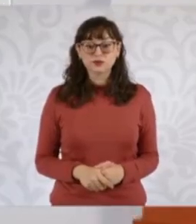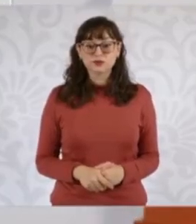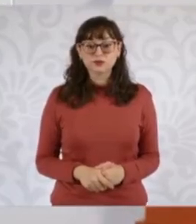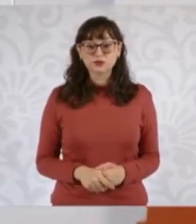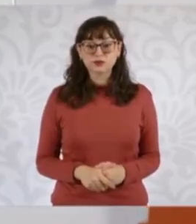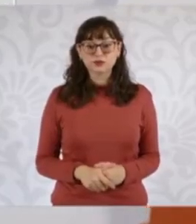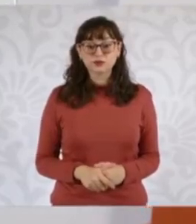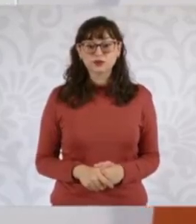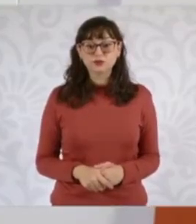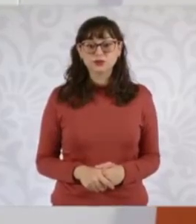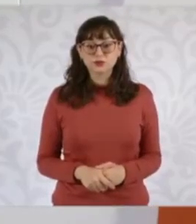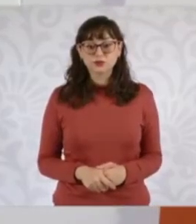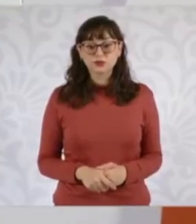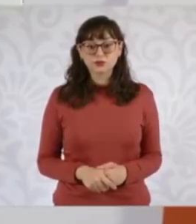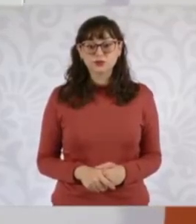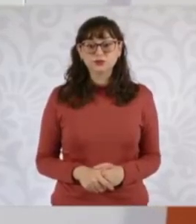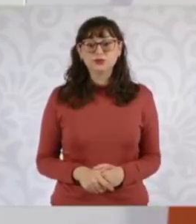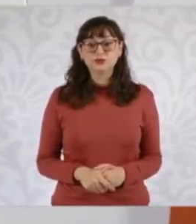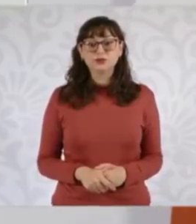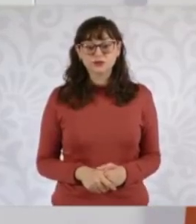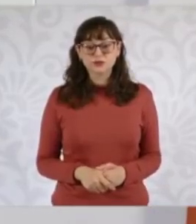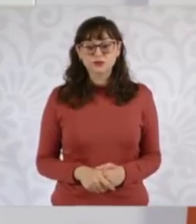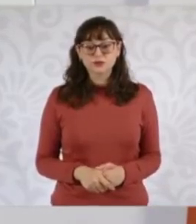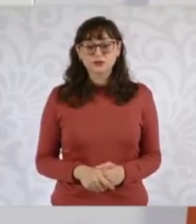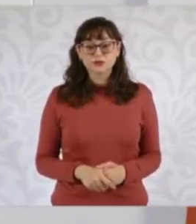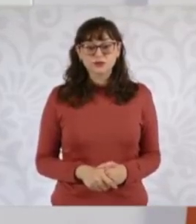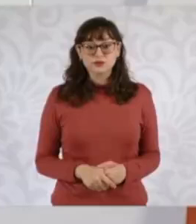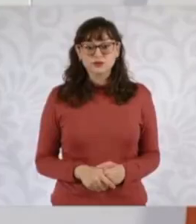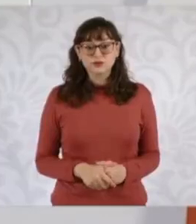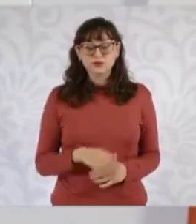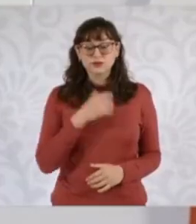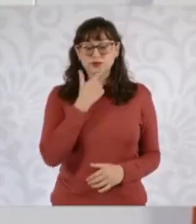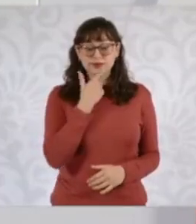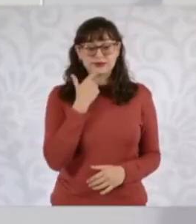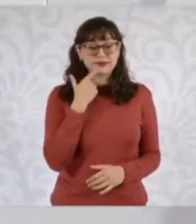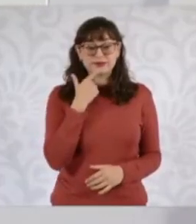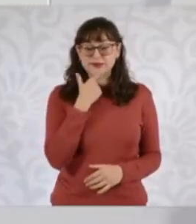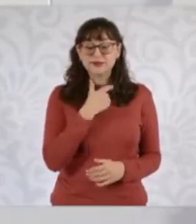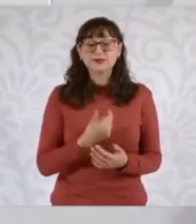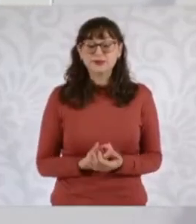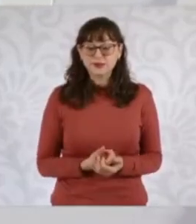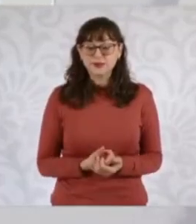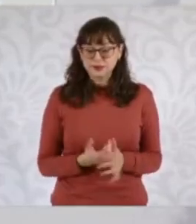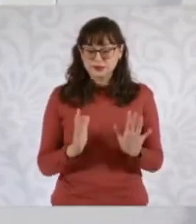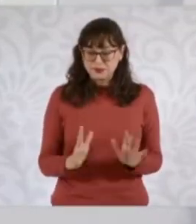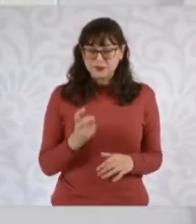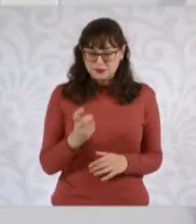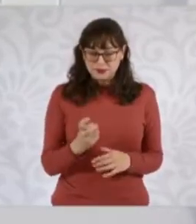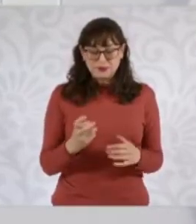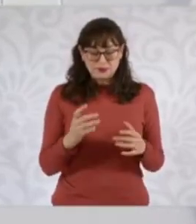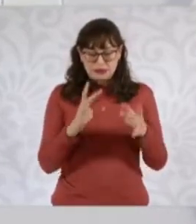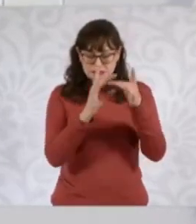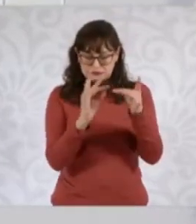aquí es que está este procedimiento y vamos a invitar en otro momento a que se dé toda la argumentación